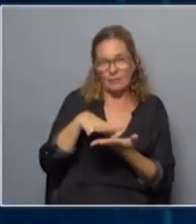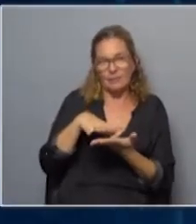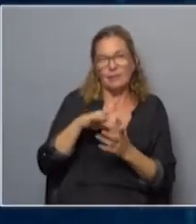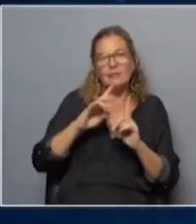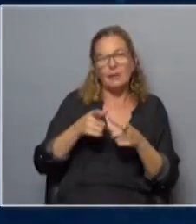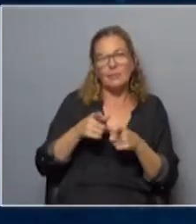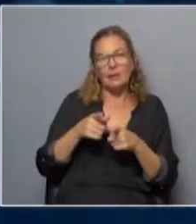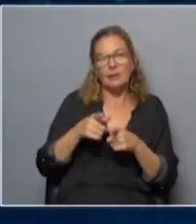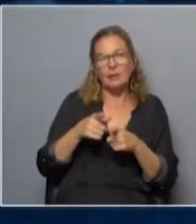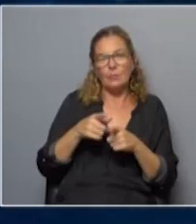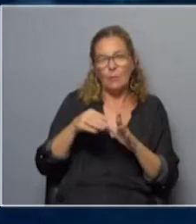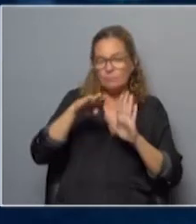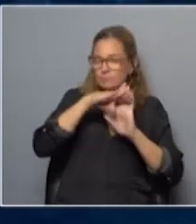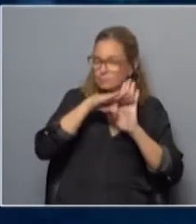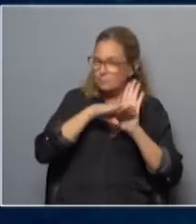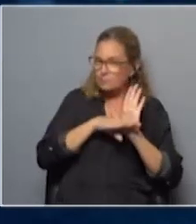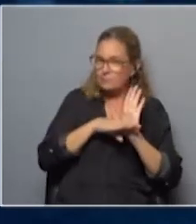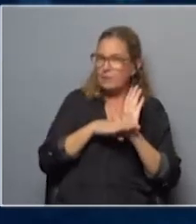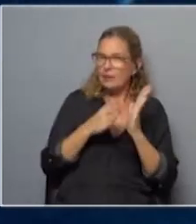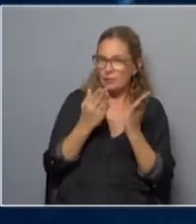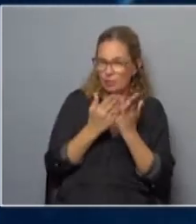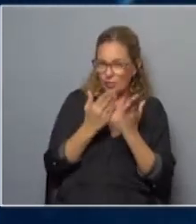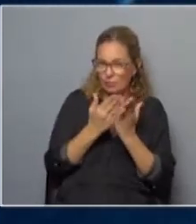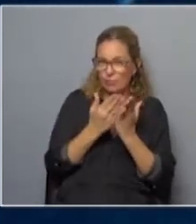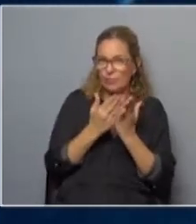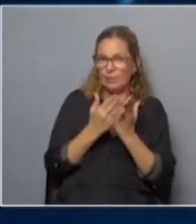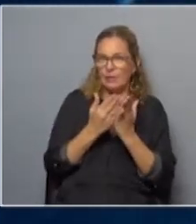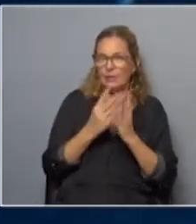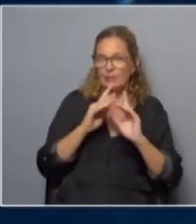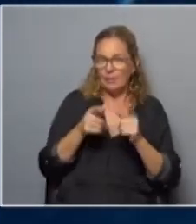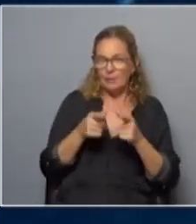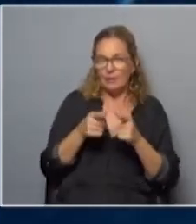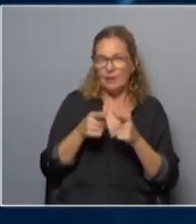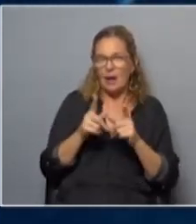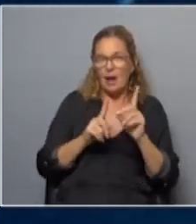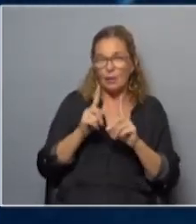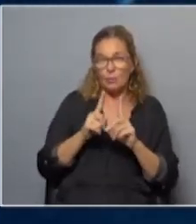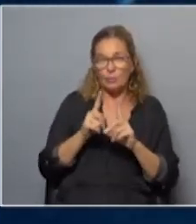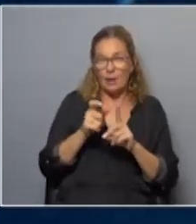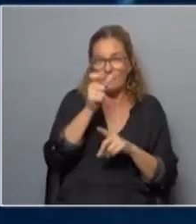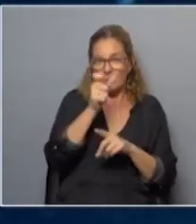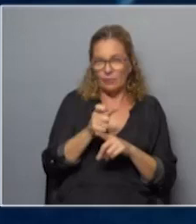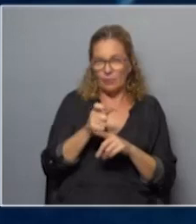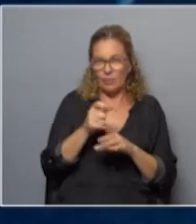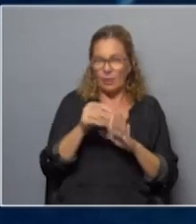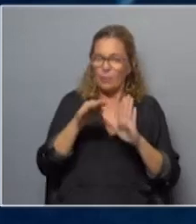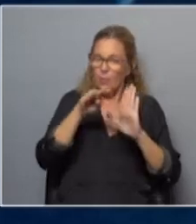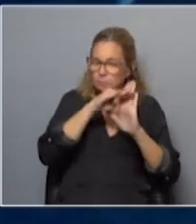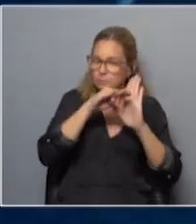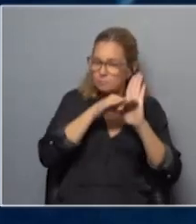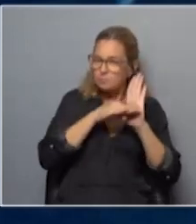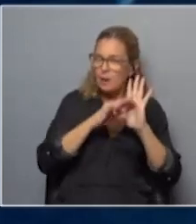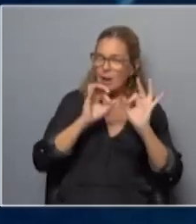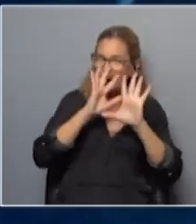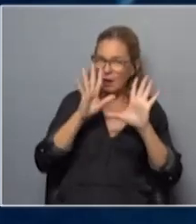poder de construcción de agenda que eso también se estudia en una teoría que se llama agenda building que es bueno hay algunos actores que tienen más poder de construcción de agenda que otros